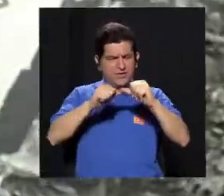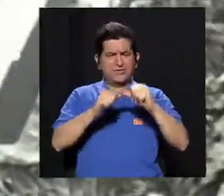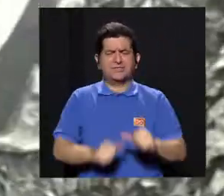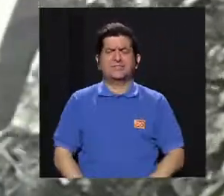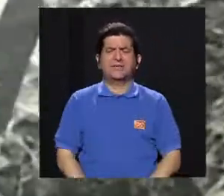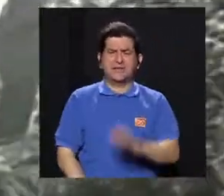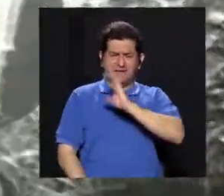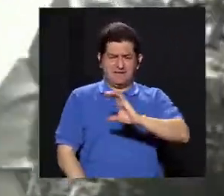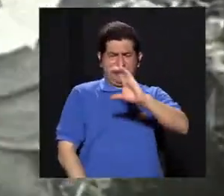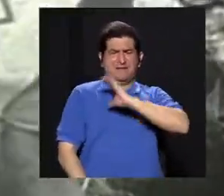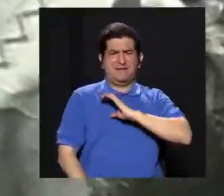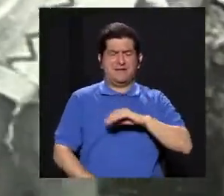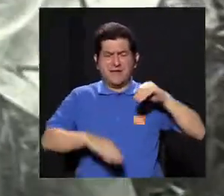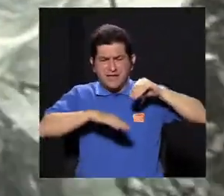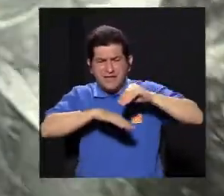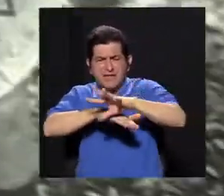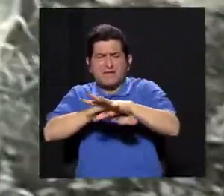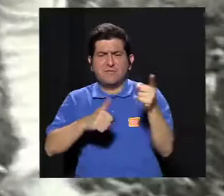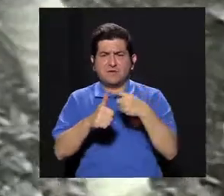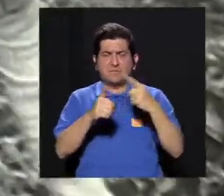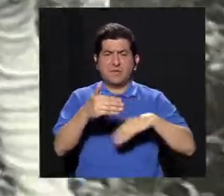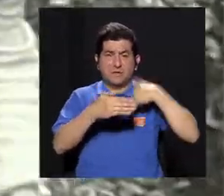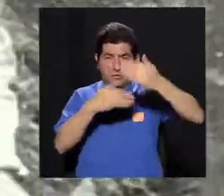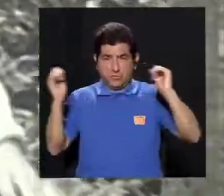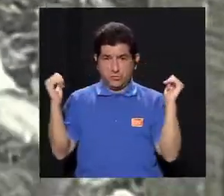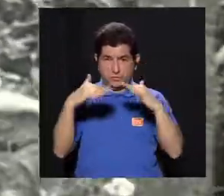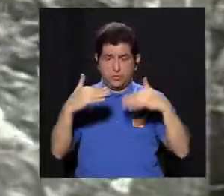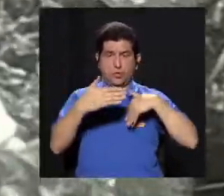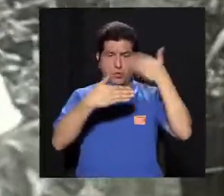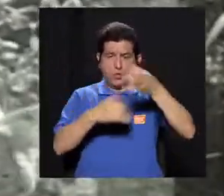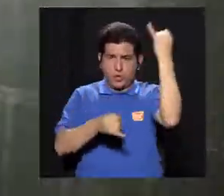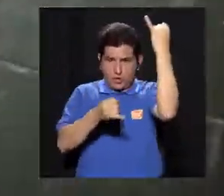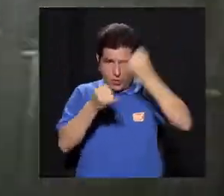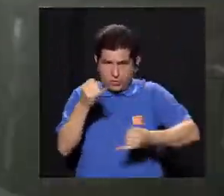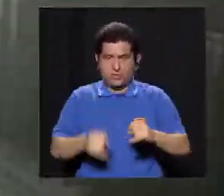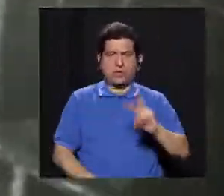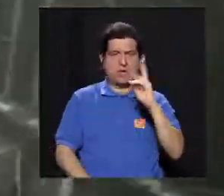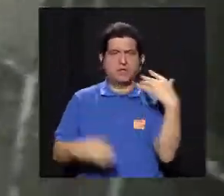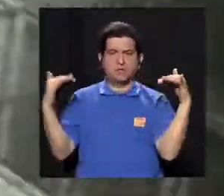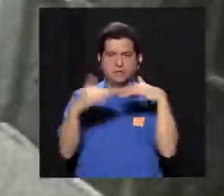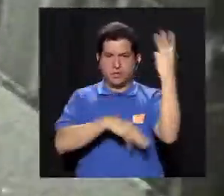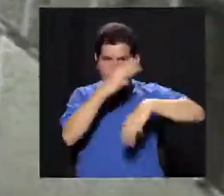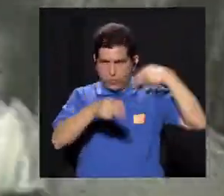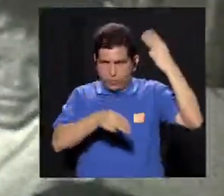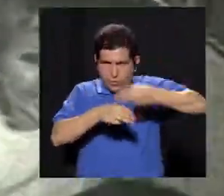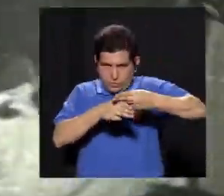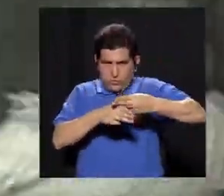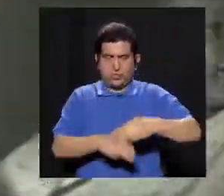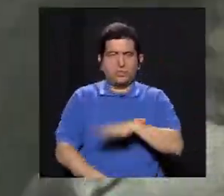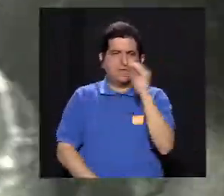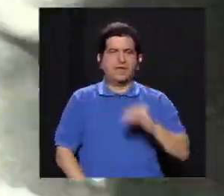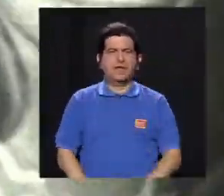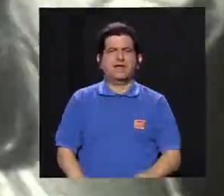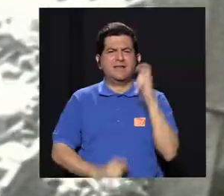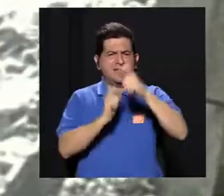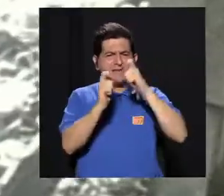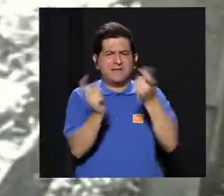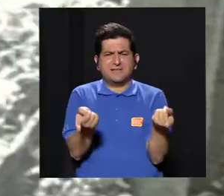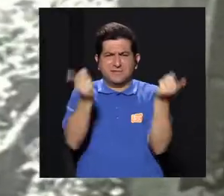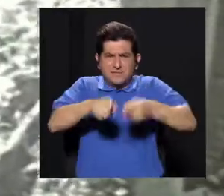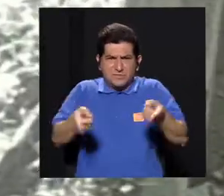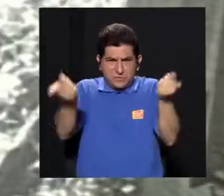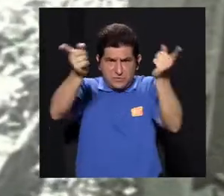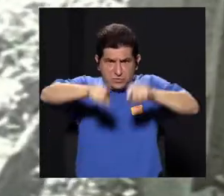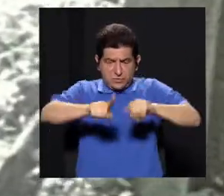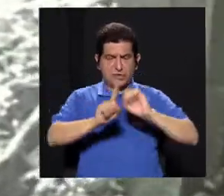Estado, seguía marcada por las consecuencias, primero de la posguerra, luego de la finalización de la Segunda Guerra Mundial y por